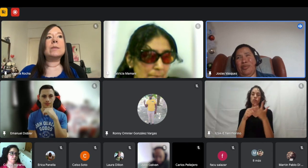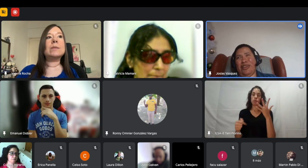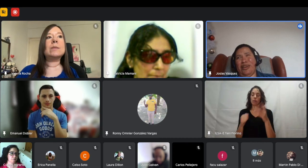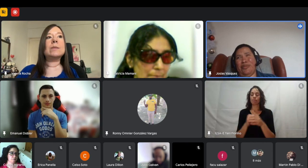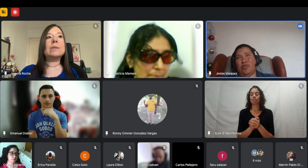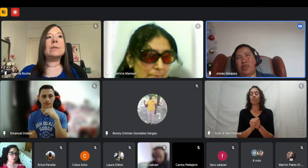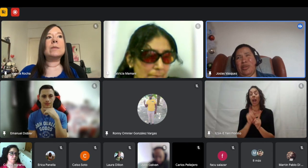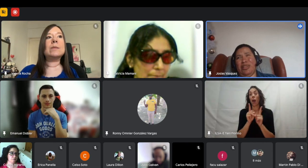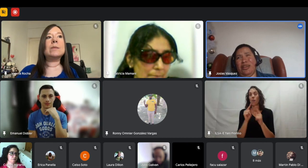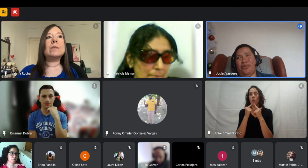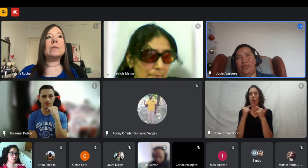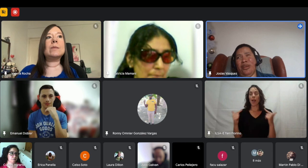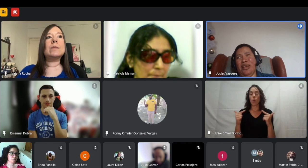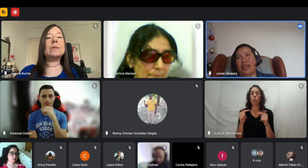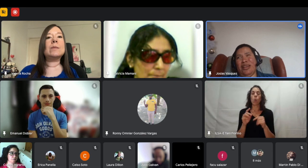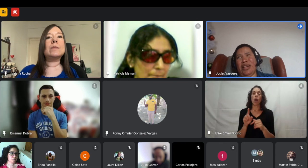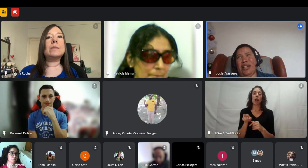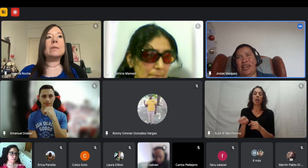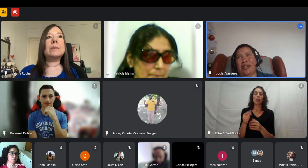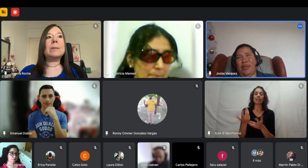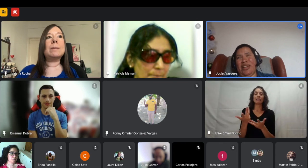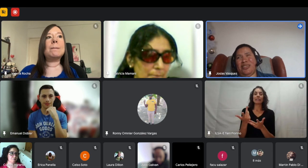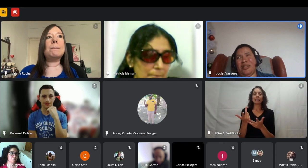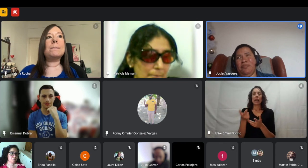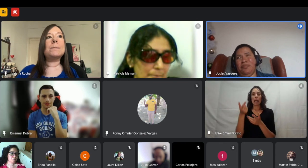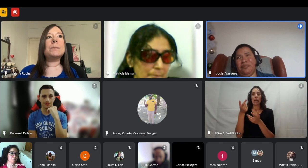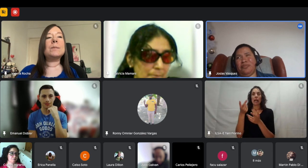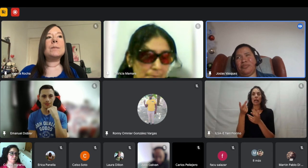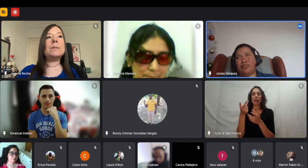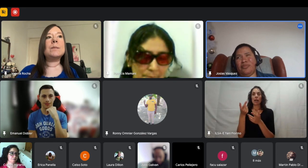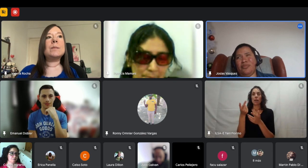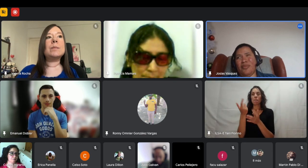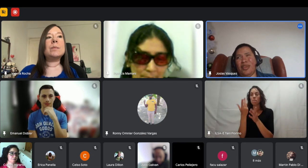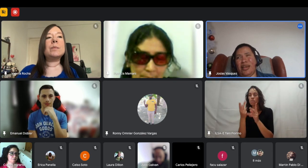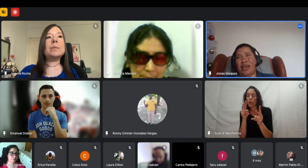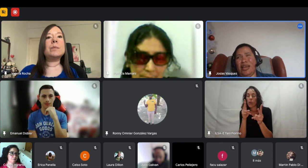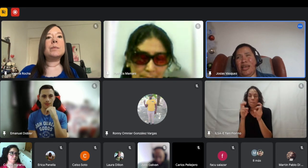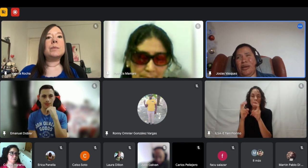bueno pero a mí me encantaba como experimentar con vgt